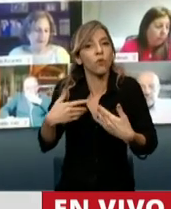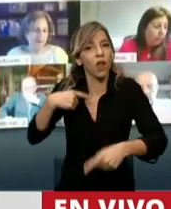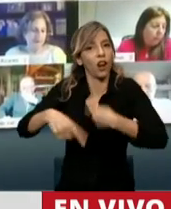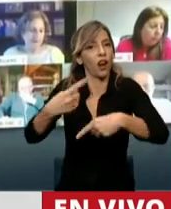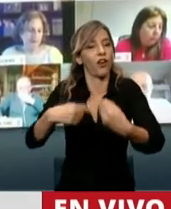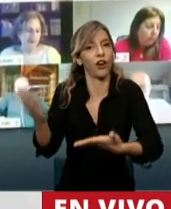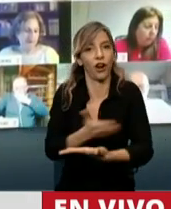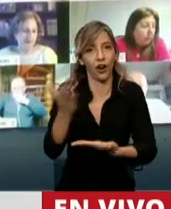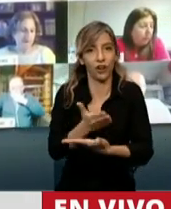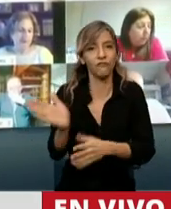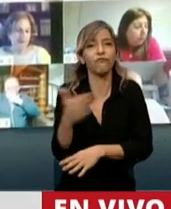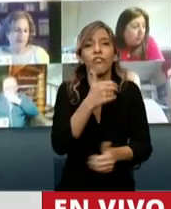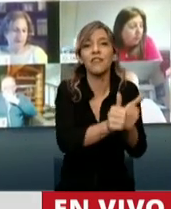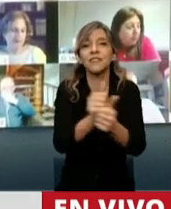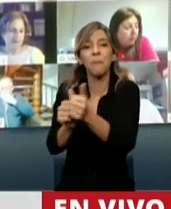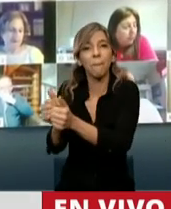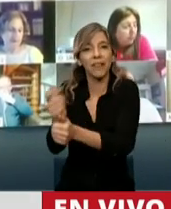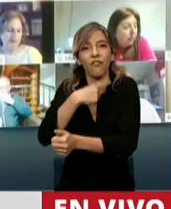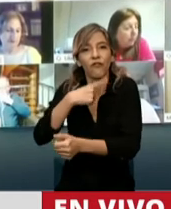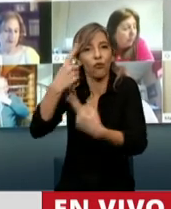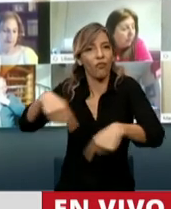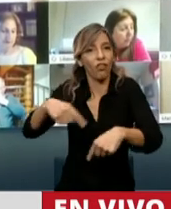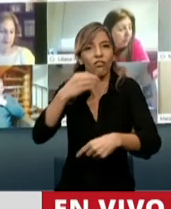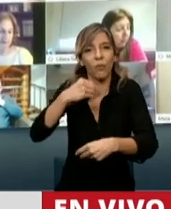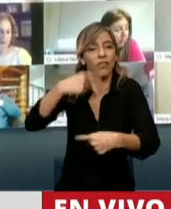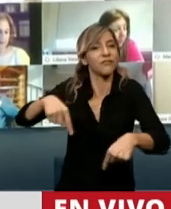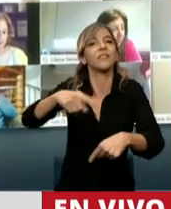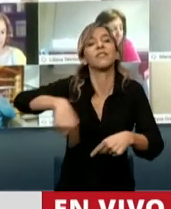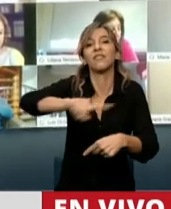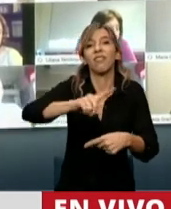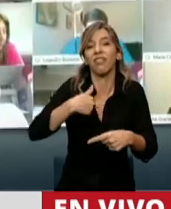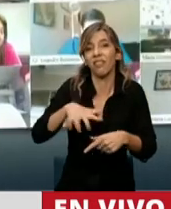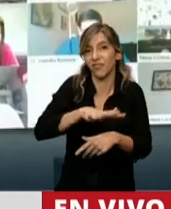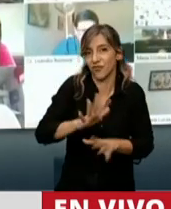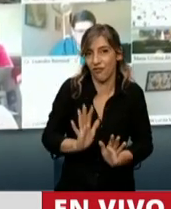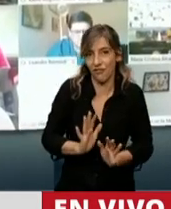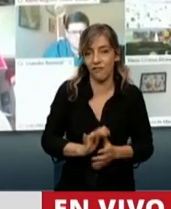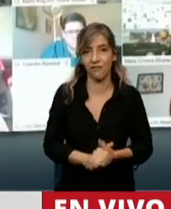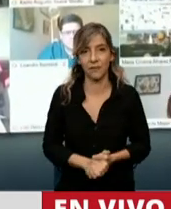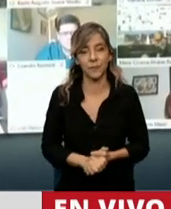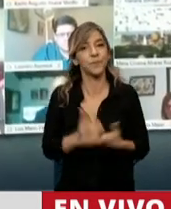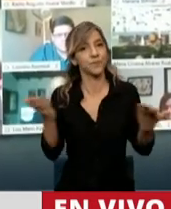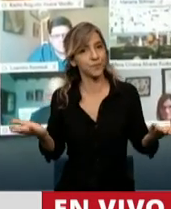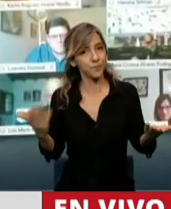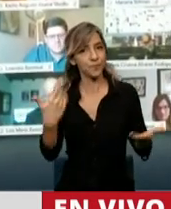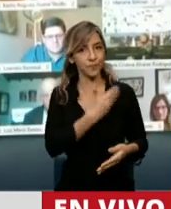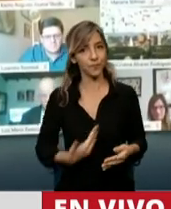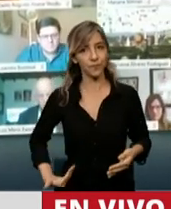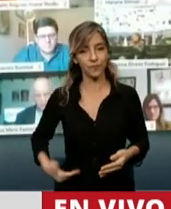frutícolas de la zona que esta herramienta y esta moratoria les va a servir. Por eso, señor presidente, para terminar,